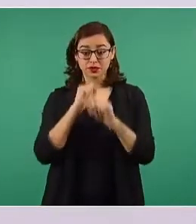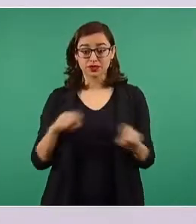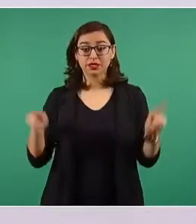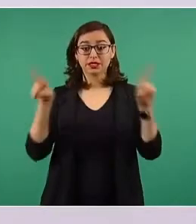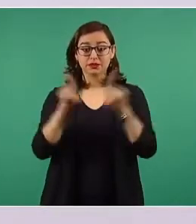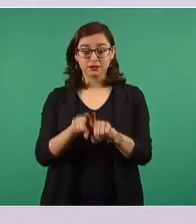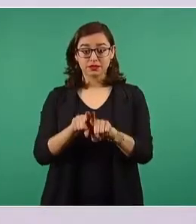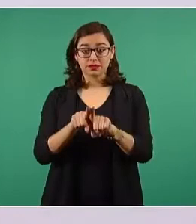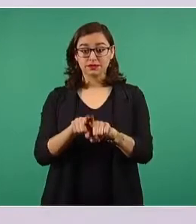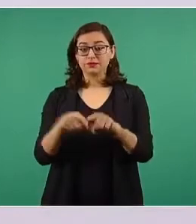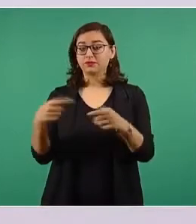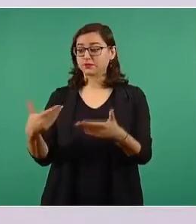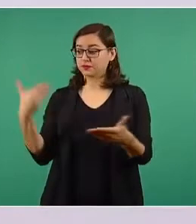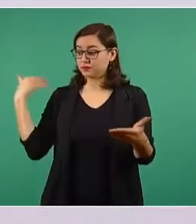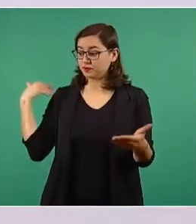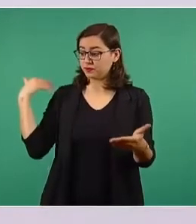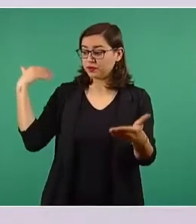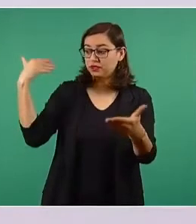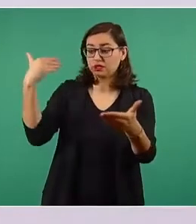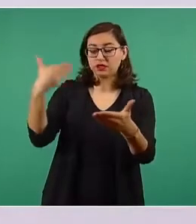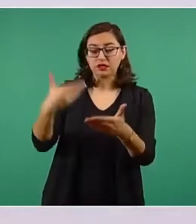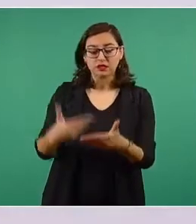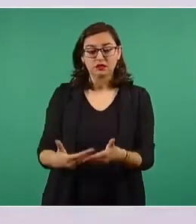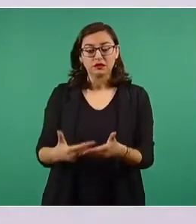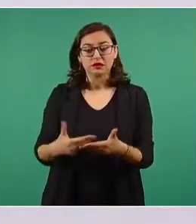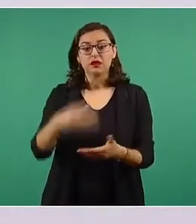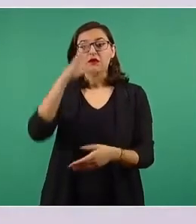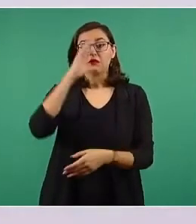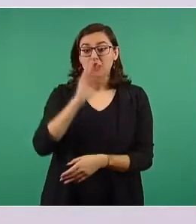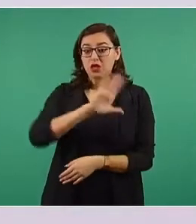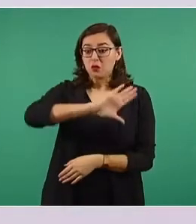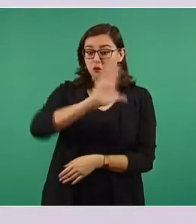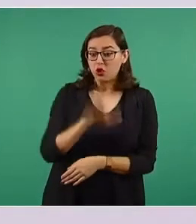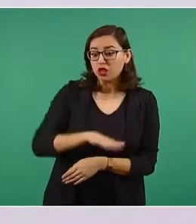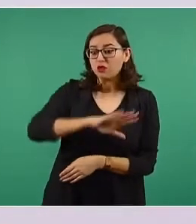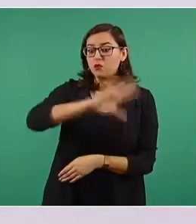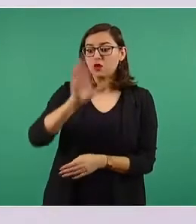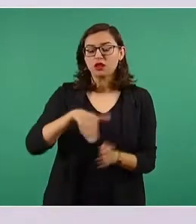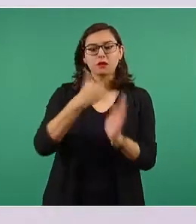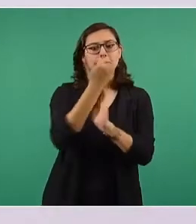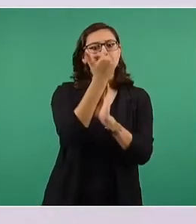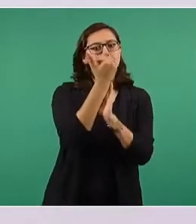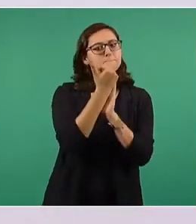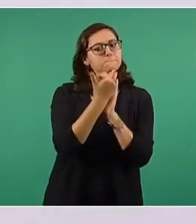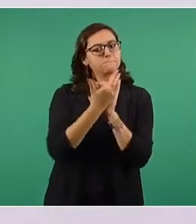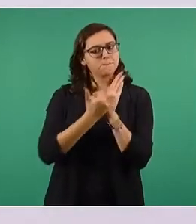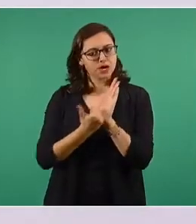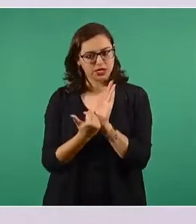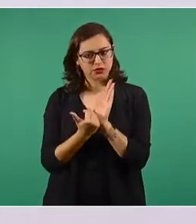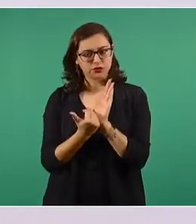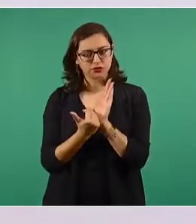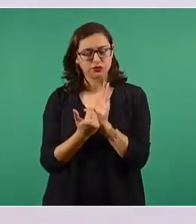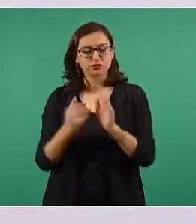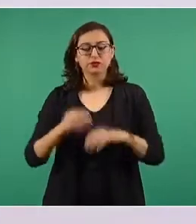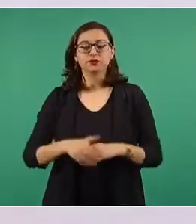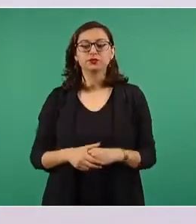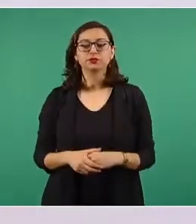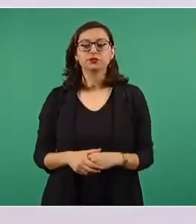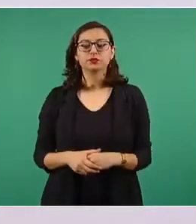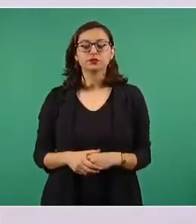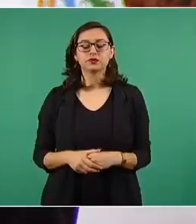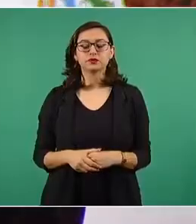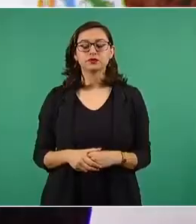menos fallecimientos por COVID. Aunque se trata de un